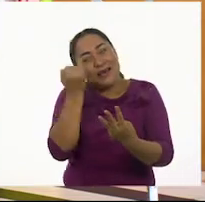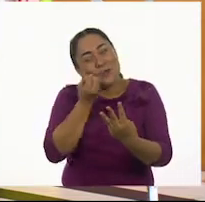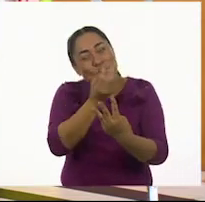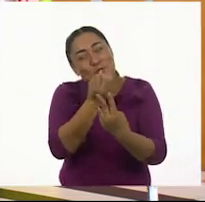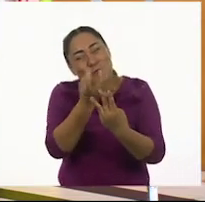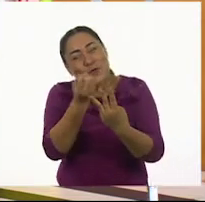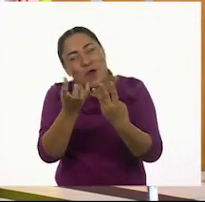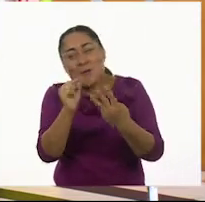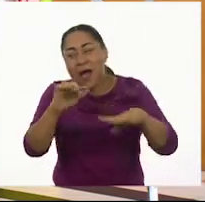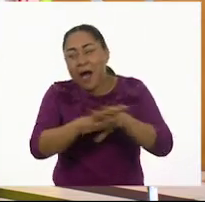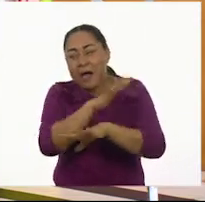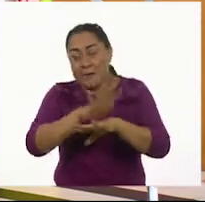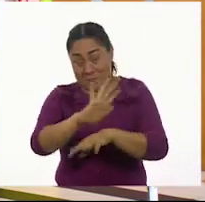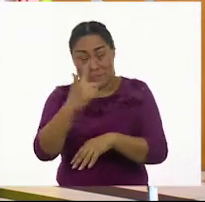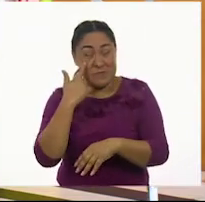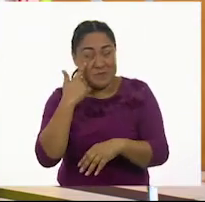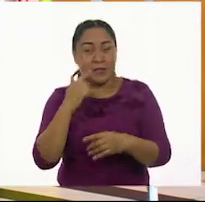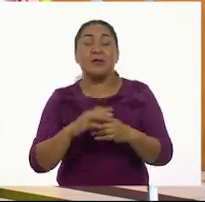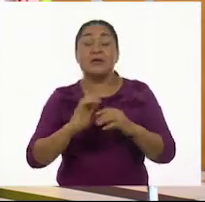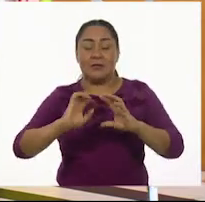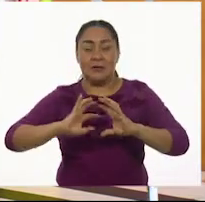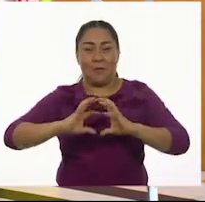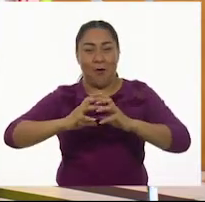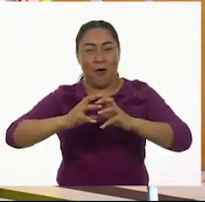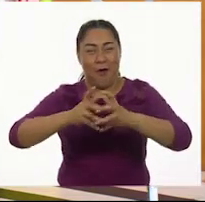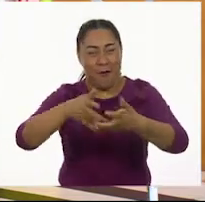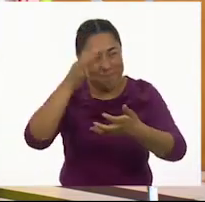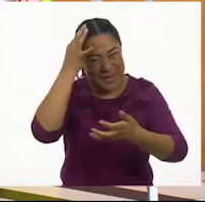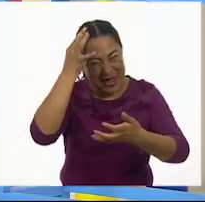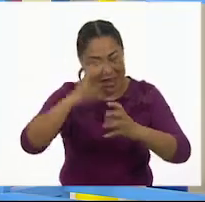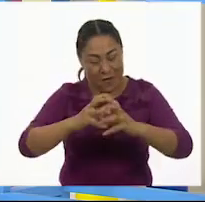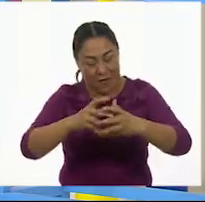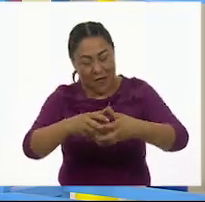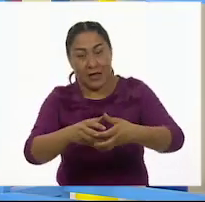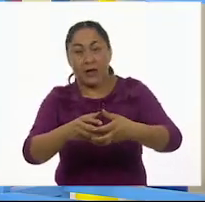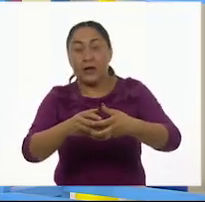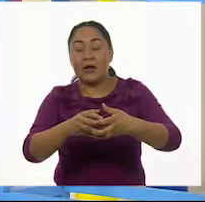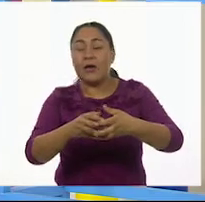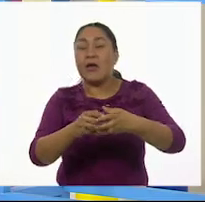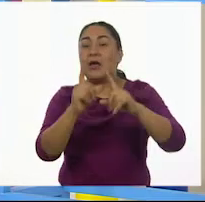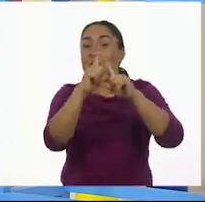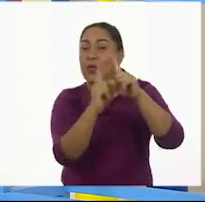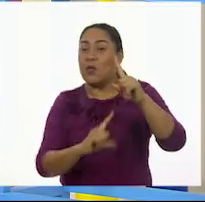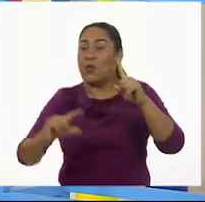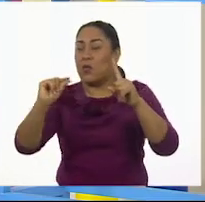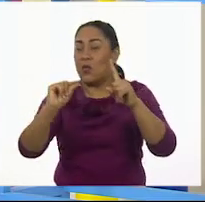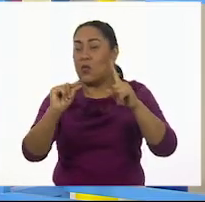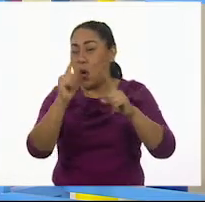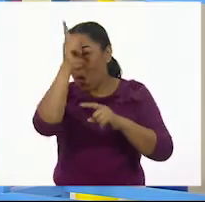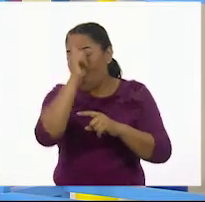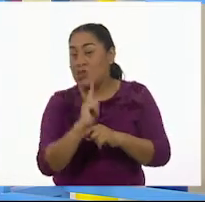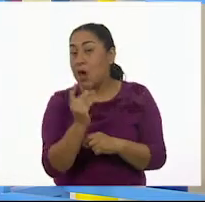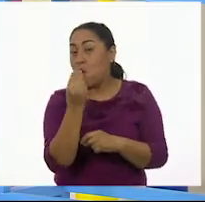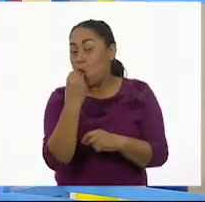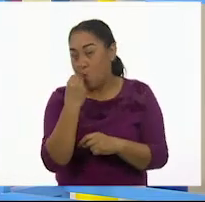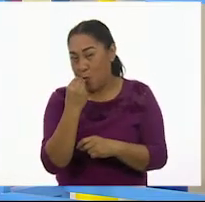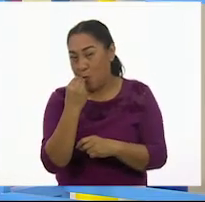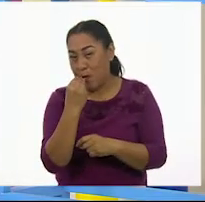nos dio Pilar, quedaría una bola de pelos. Come un pedazo de luna que guardó en su refrigerador.